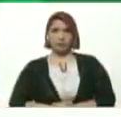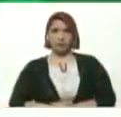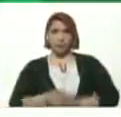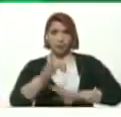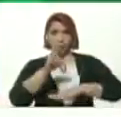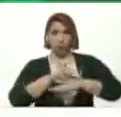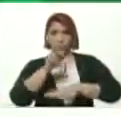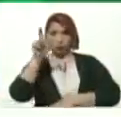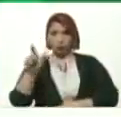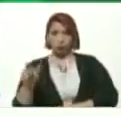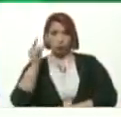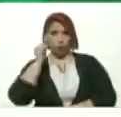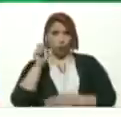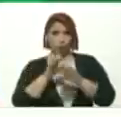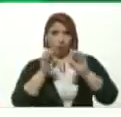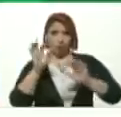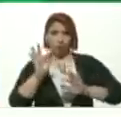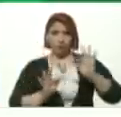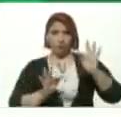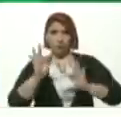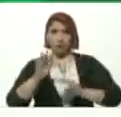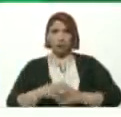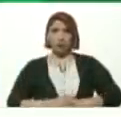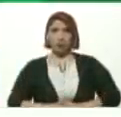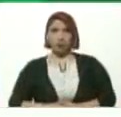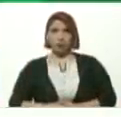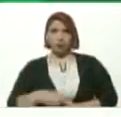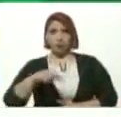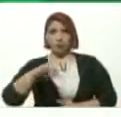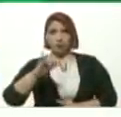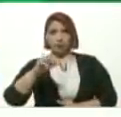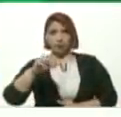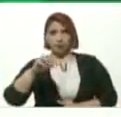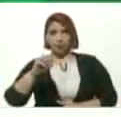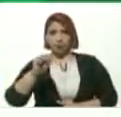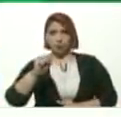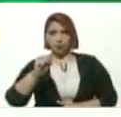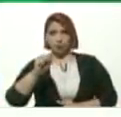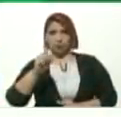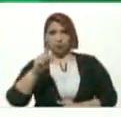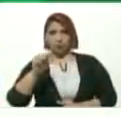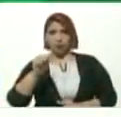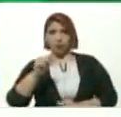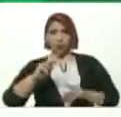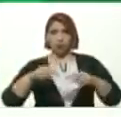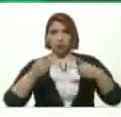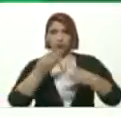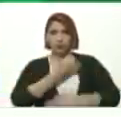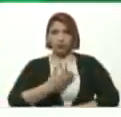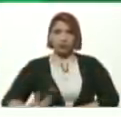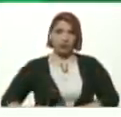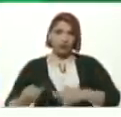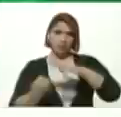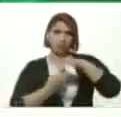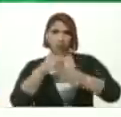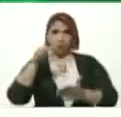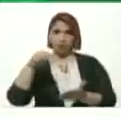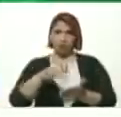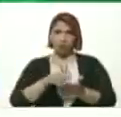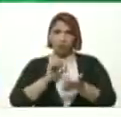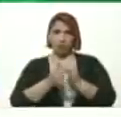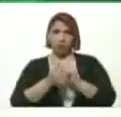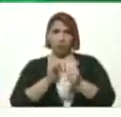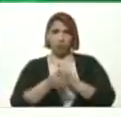doctora En educación Física Ninoska Closier Nueva Presidenta Del Instituto Nacional De